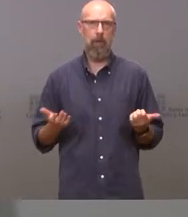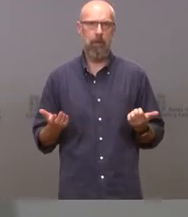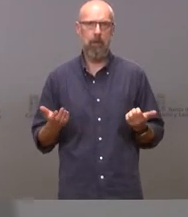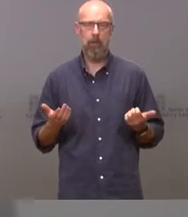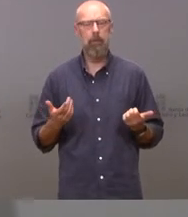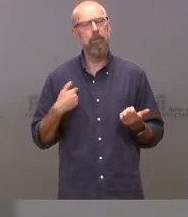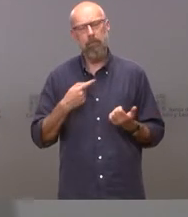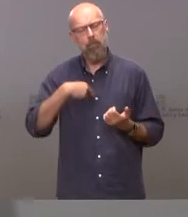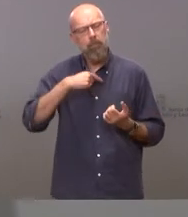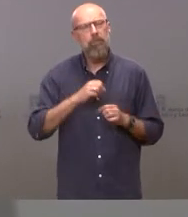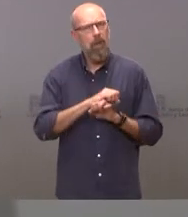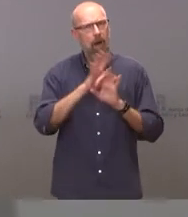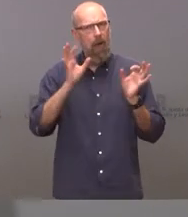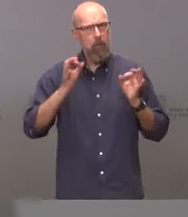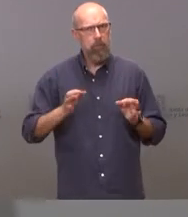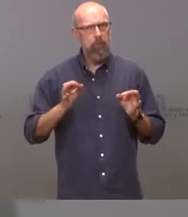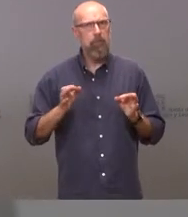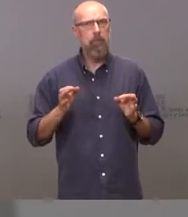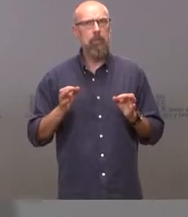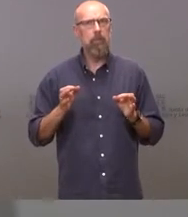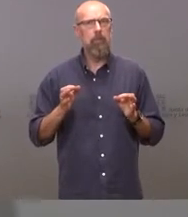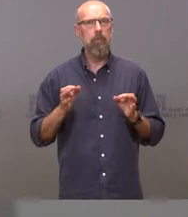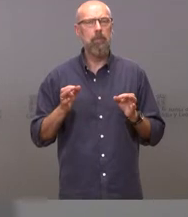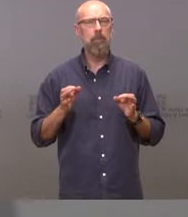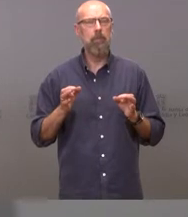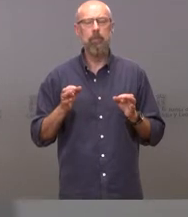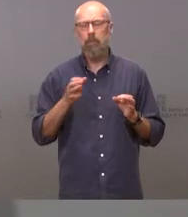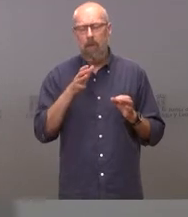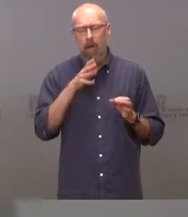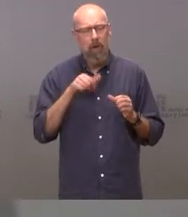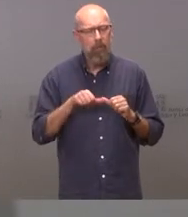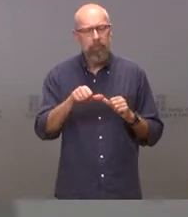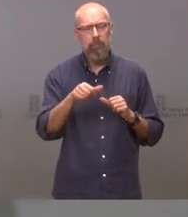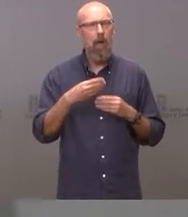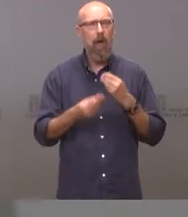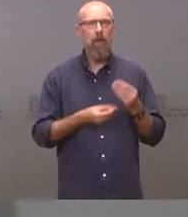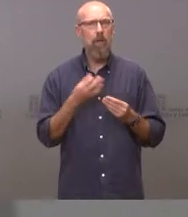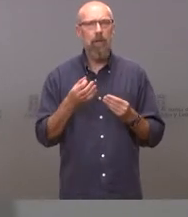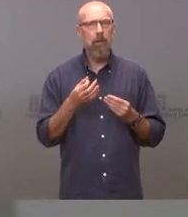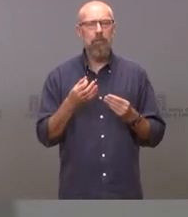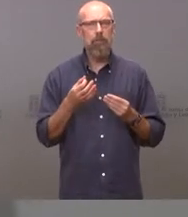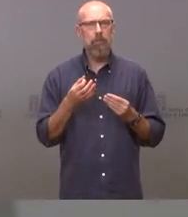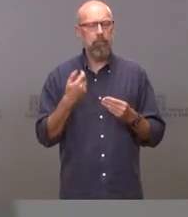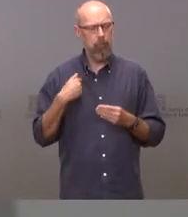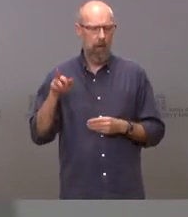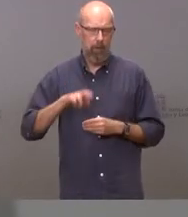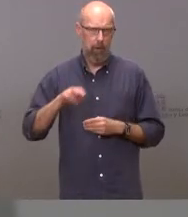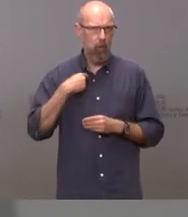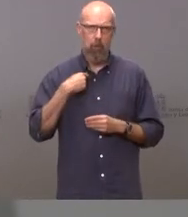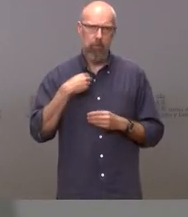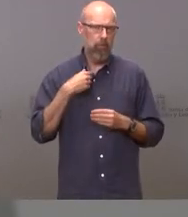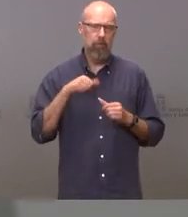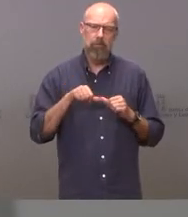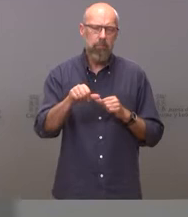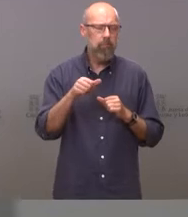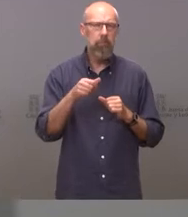que vamos a utilizar, insisto, el rigor, la